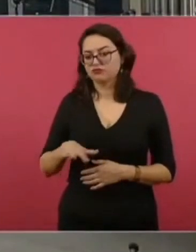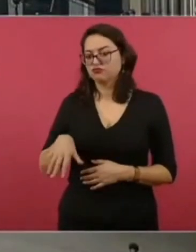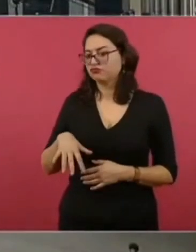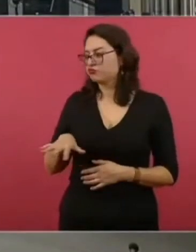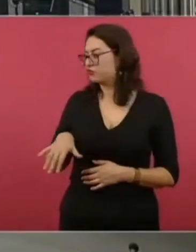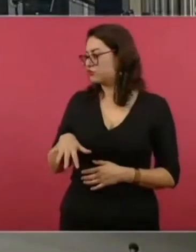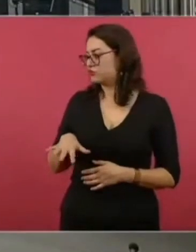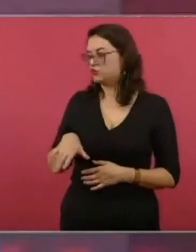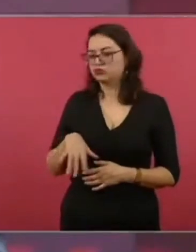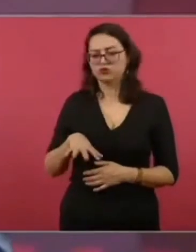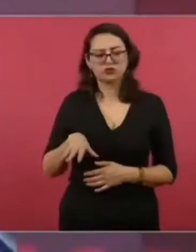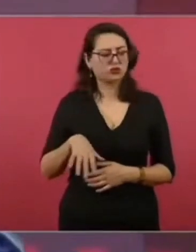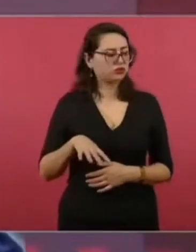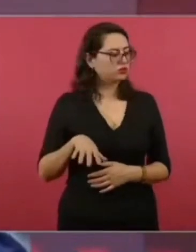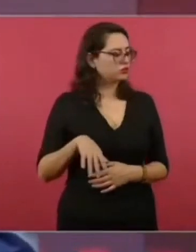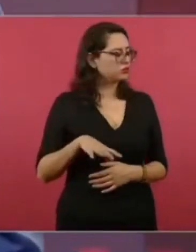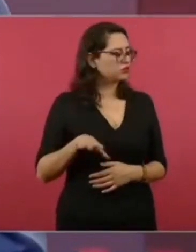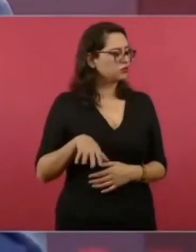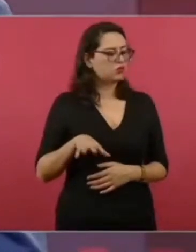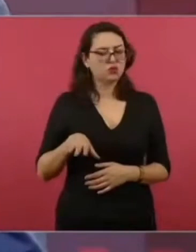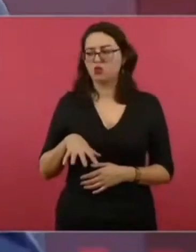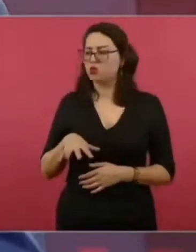al tonto que se los crea.